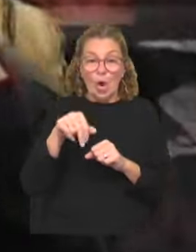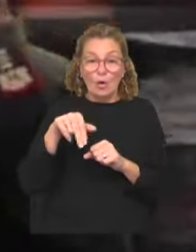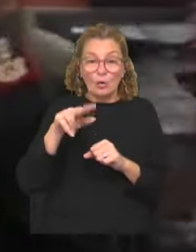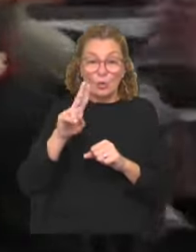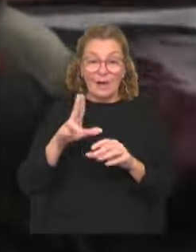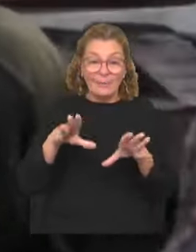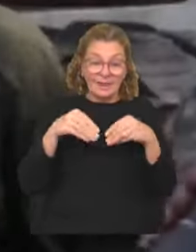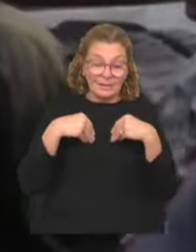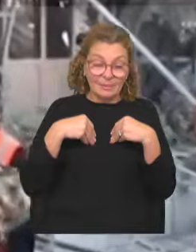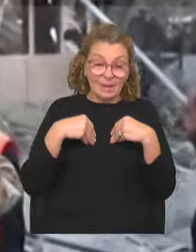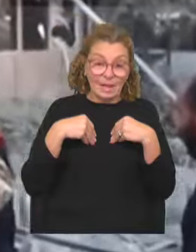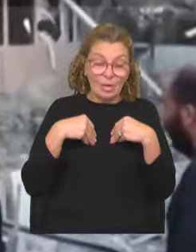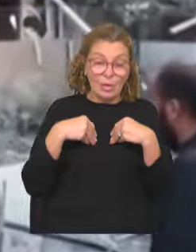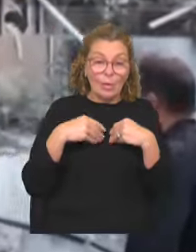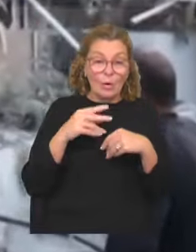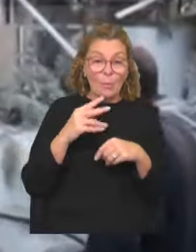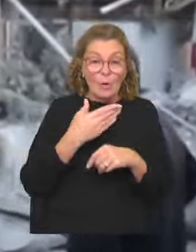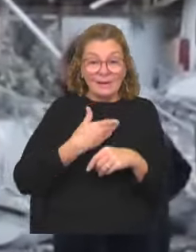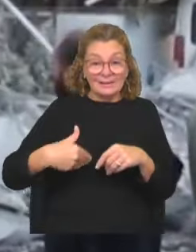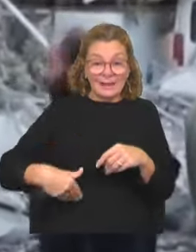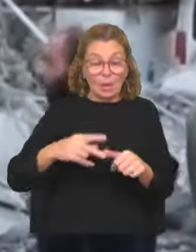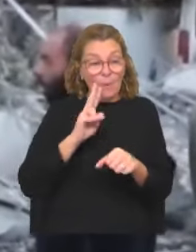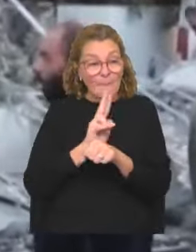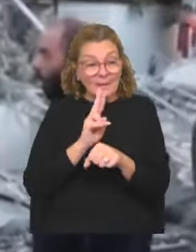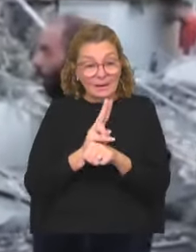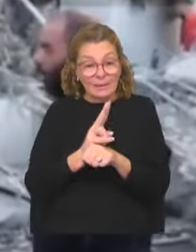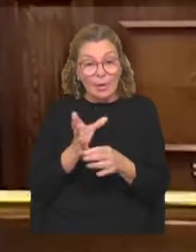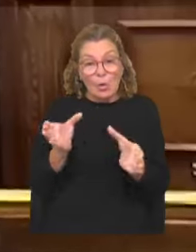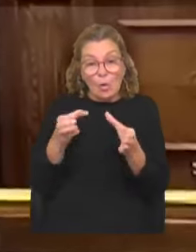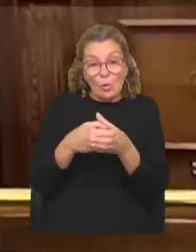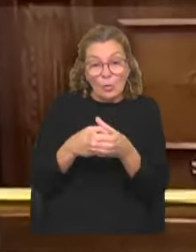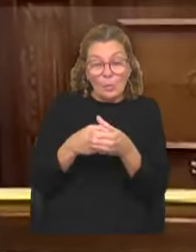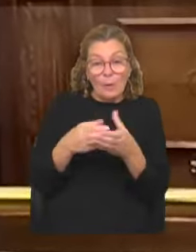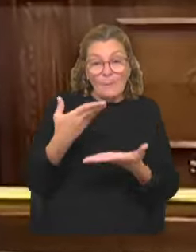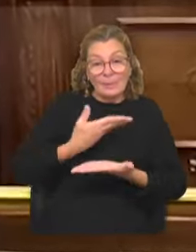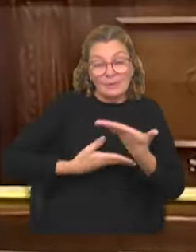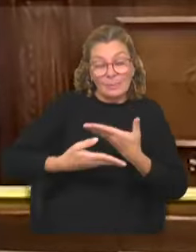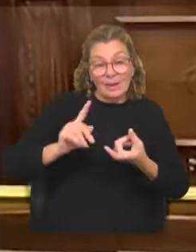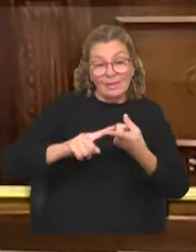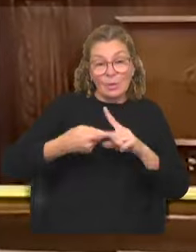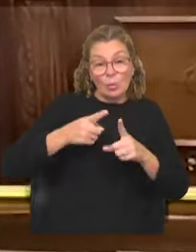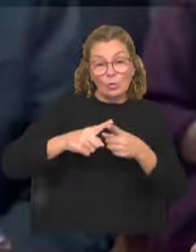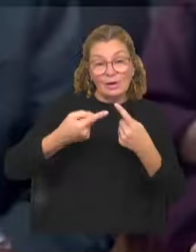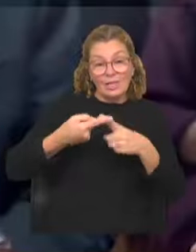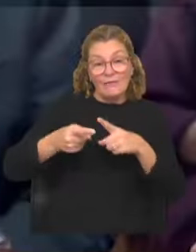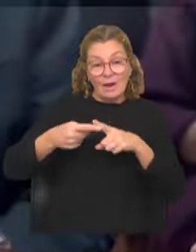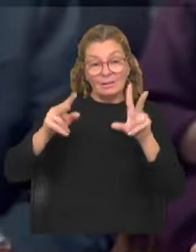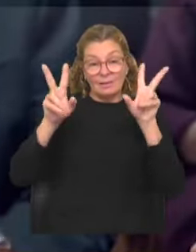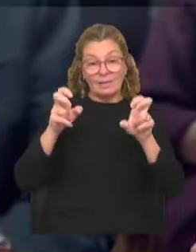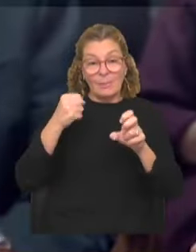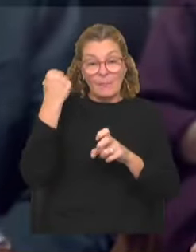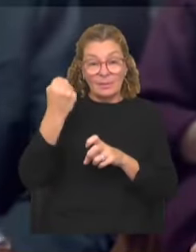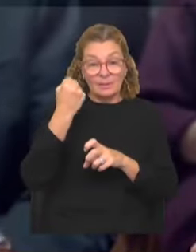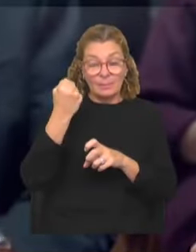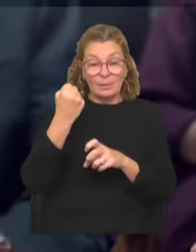aceptando a Palestina como Estado observador, lo cual le permitió tener una delegación y participar de discusiones sobre diversos temas, principalmente